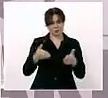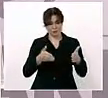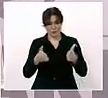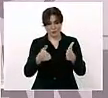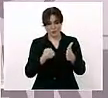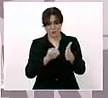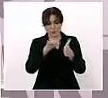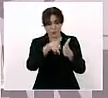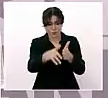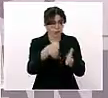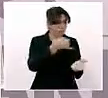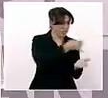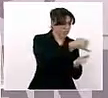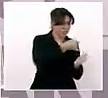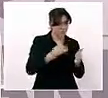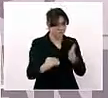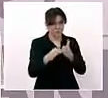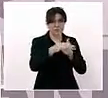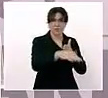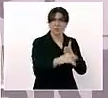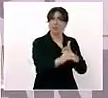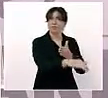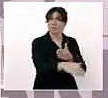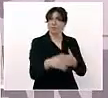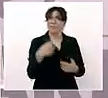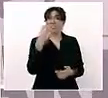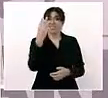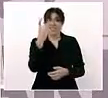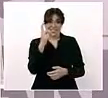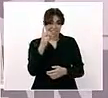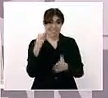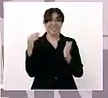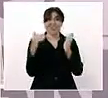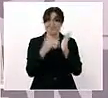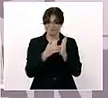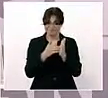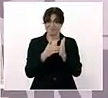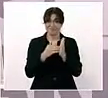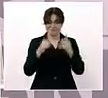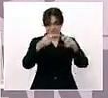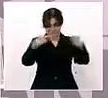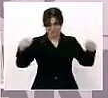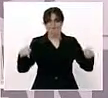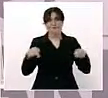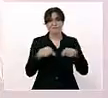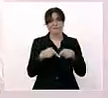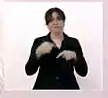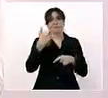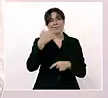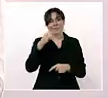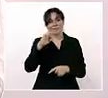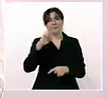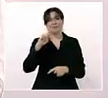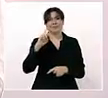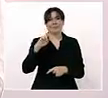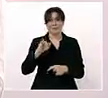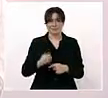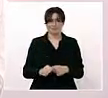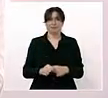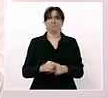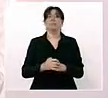antes de que termine el gobierno más de 30 mil hectáreas en el norte